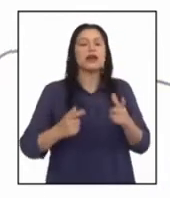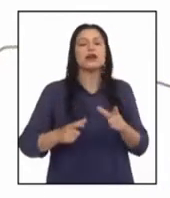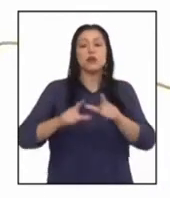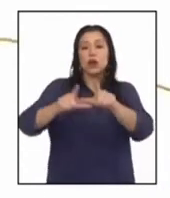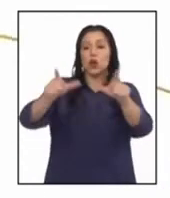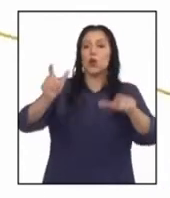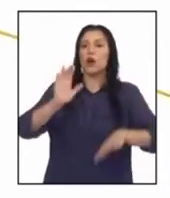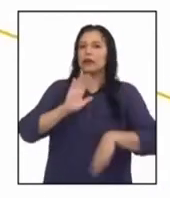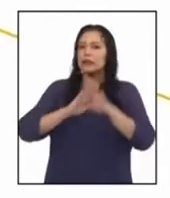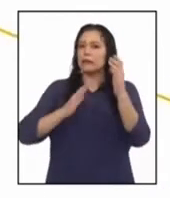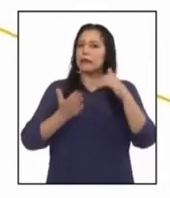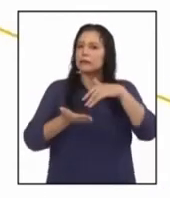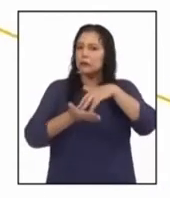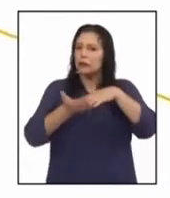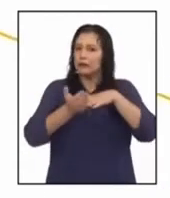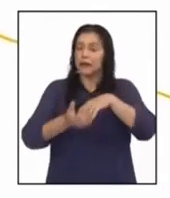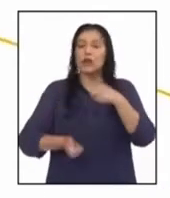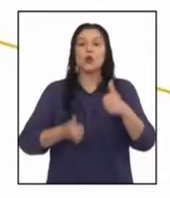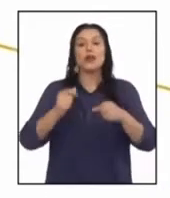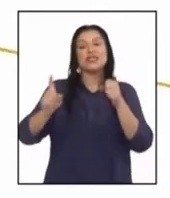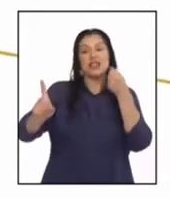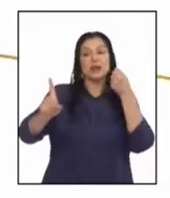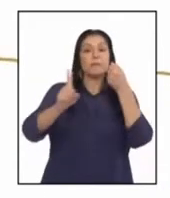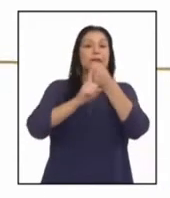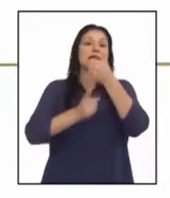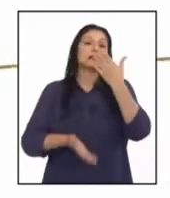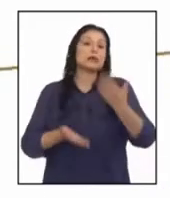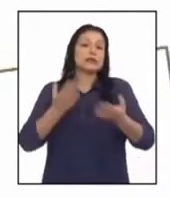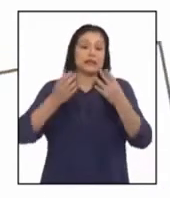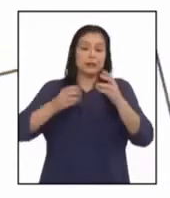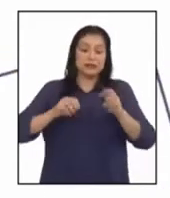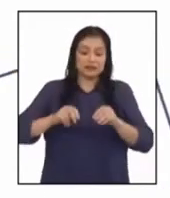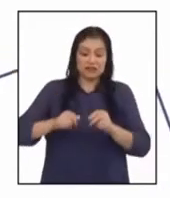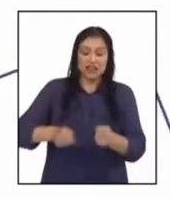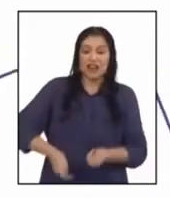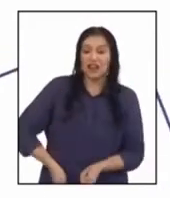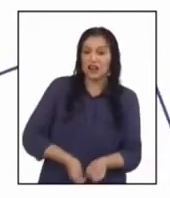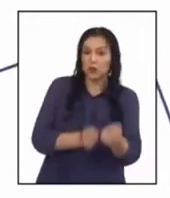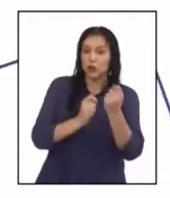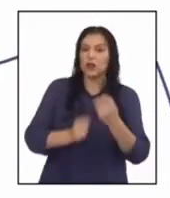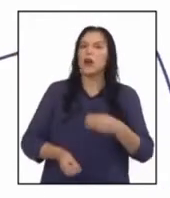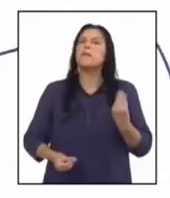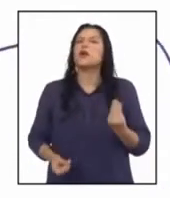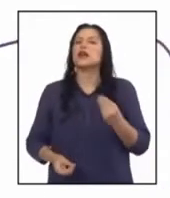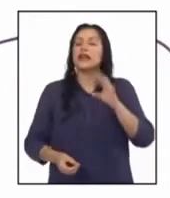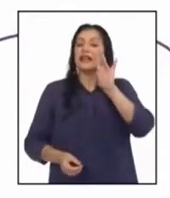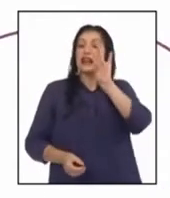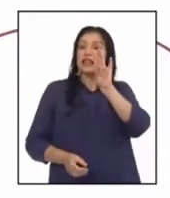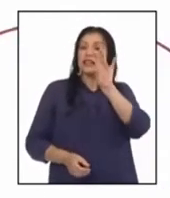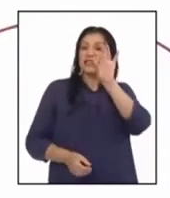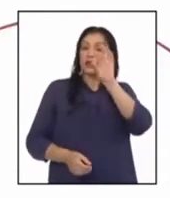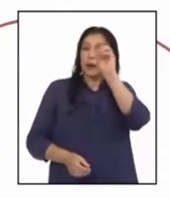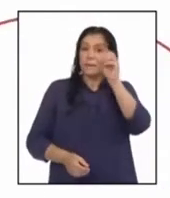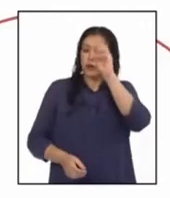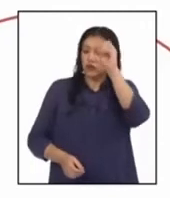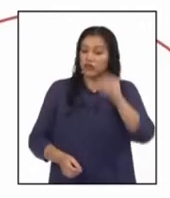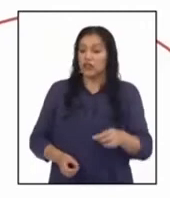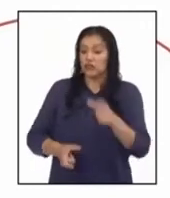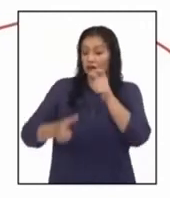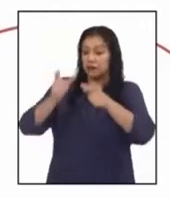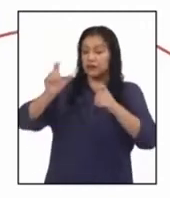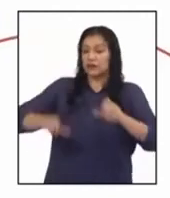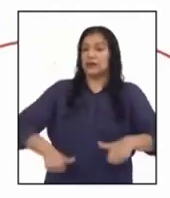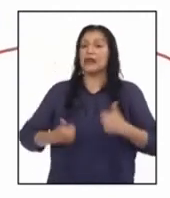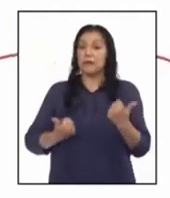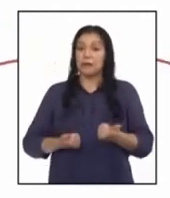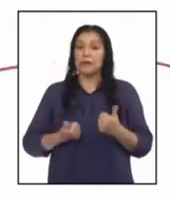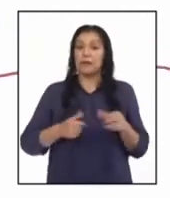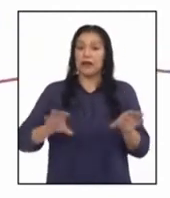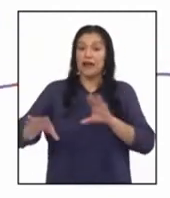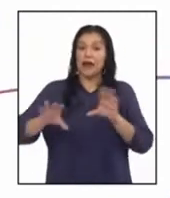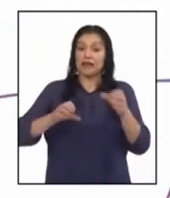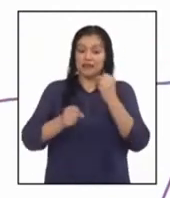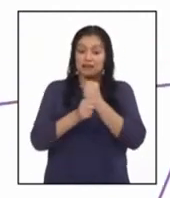vulnerabilidad y el impacto que se tendría en la agricultura, ya que el 79% se dedica a esta actividad.